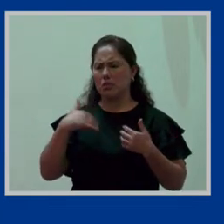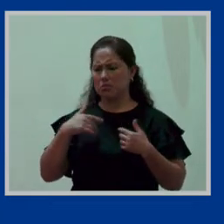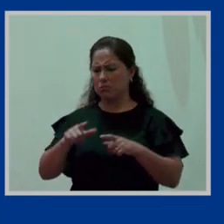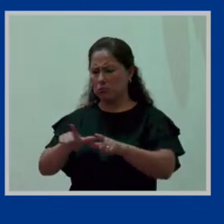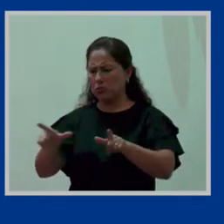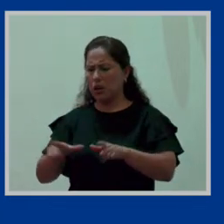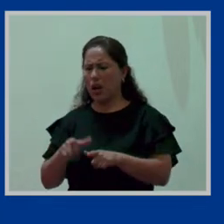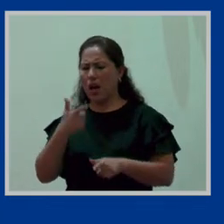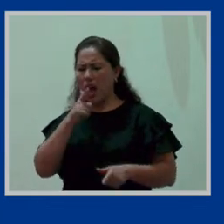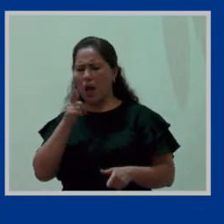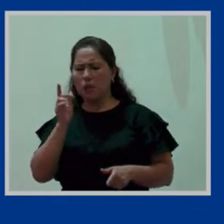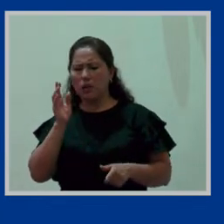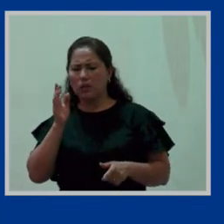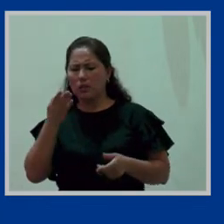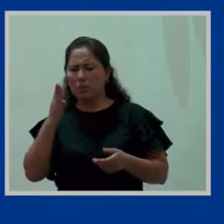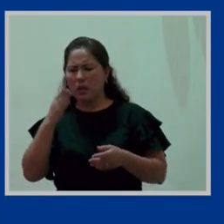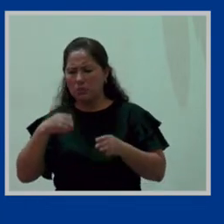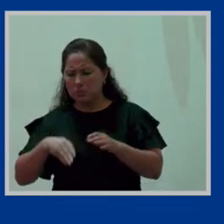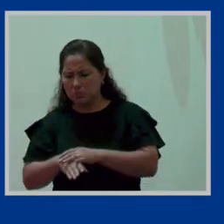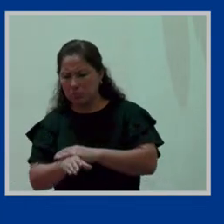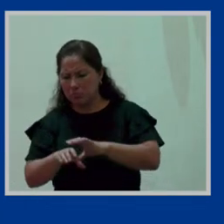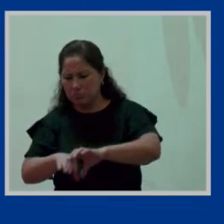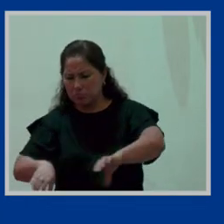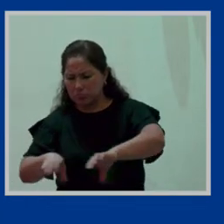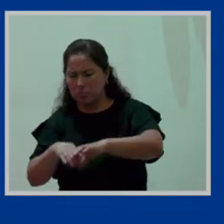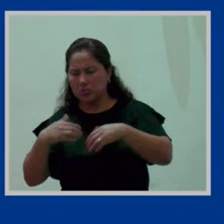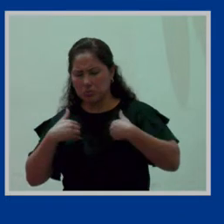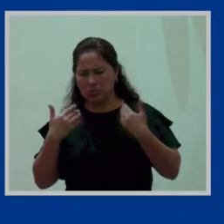Perfecto, lo pone. Señor, ¿sabe qué?